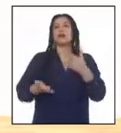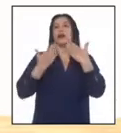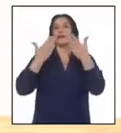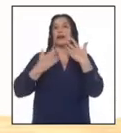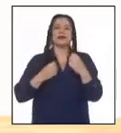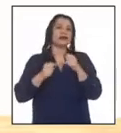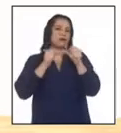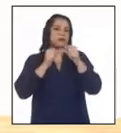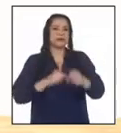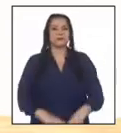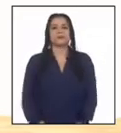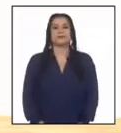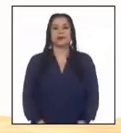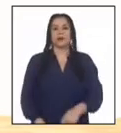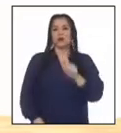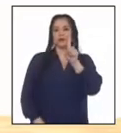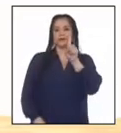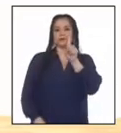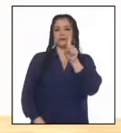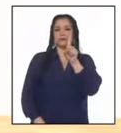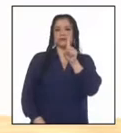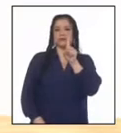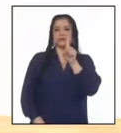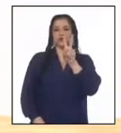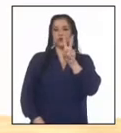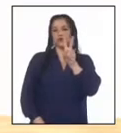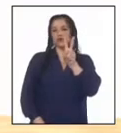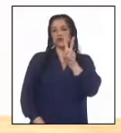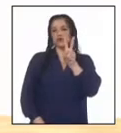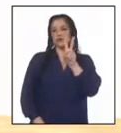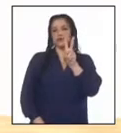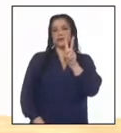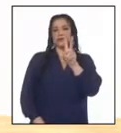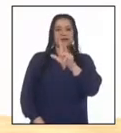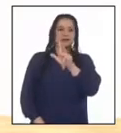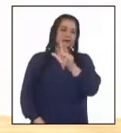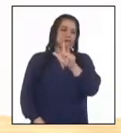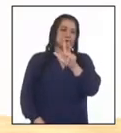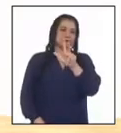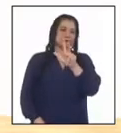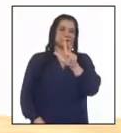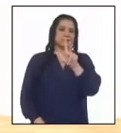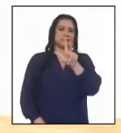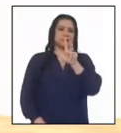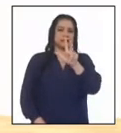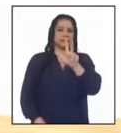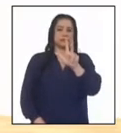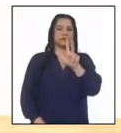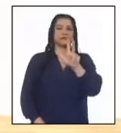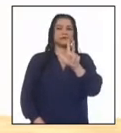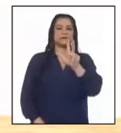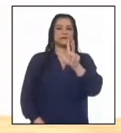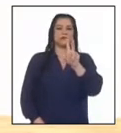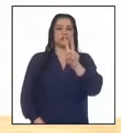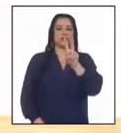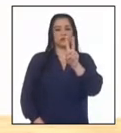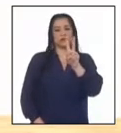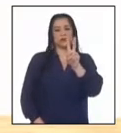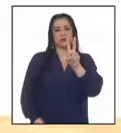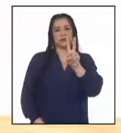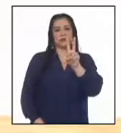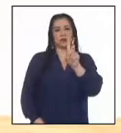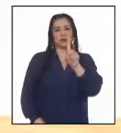y vamos a hacerlo juntos. Uno, dos, tres, tres, dos,